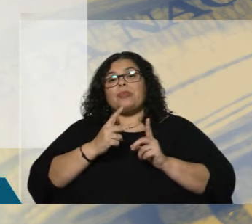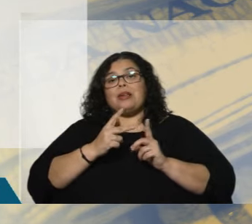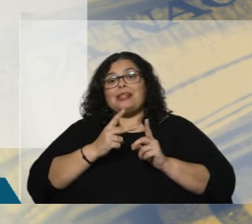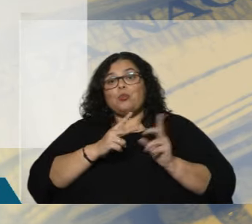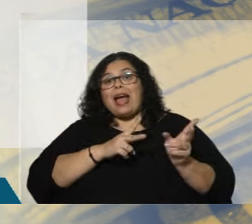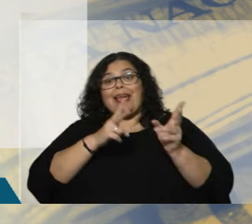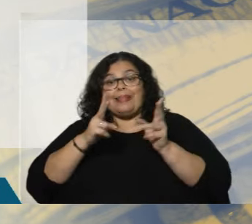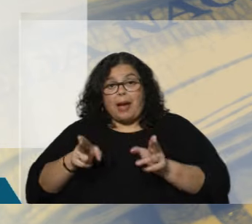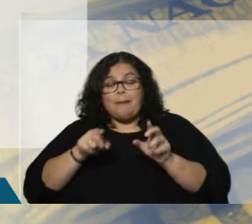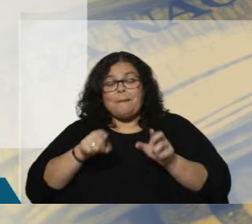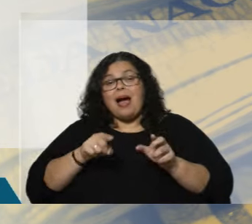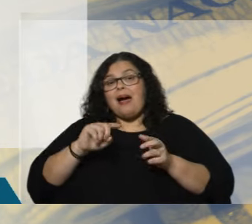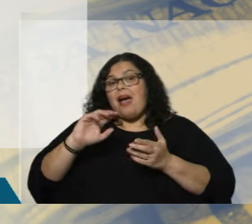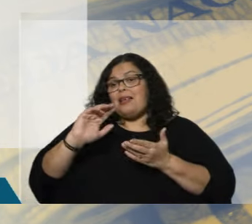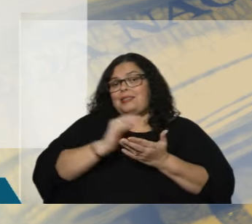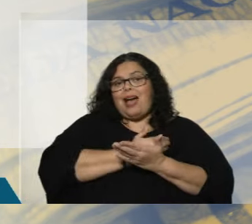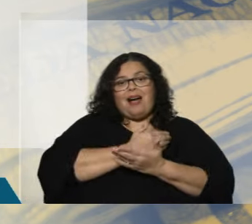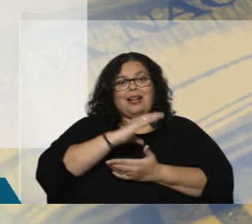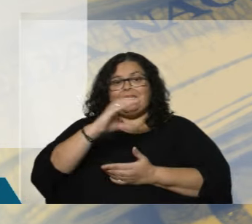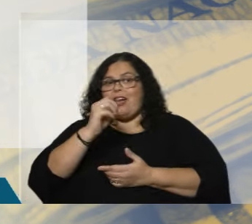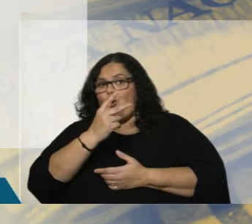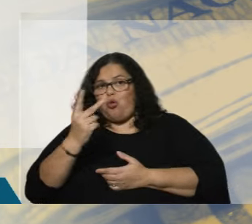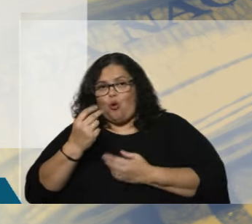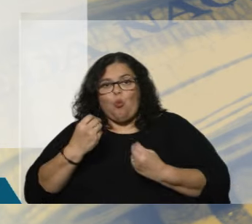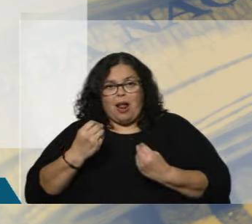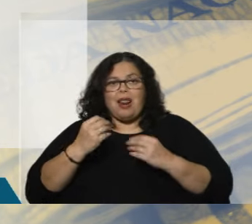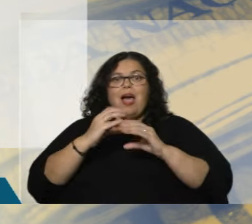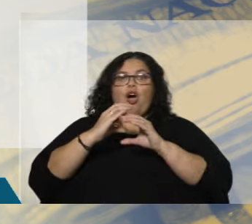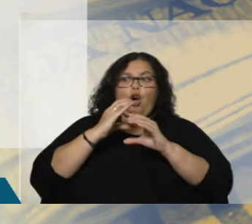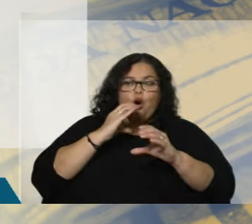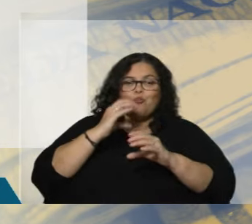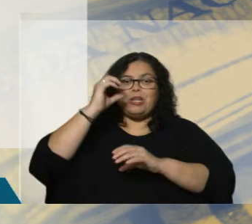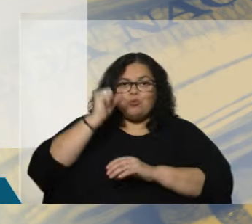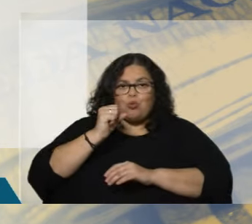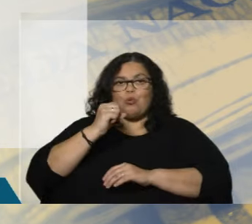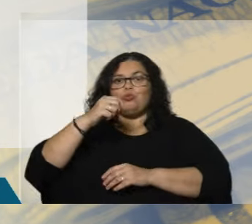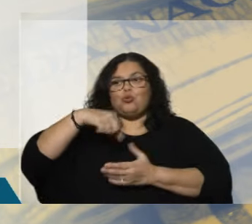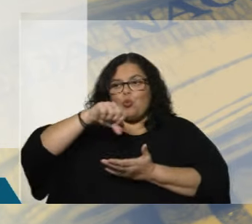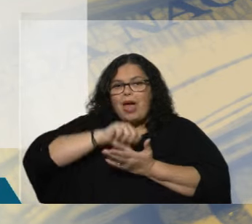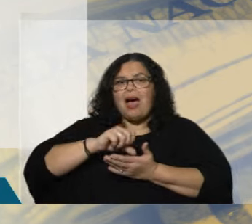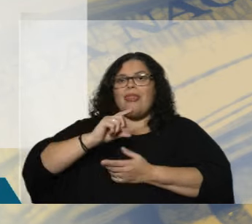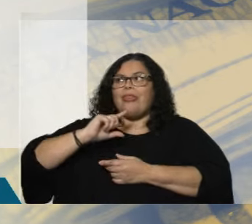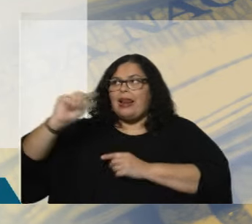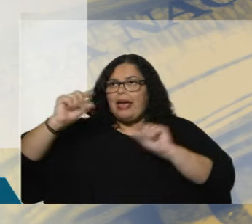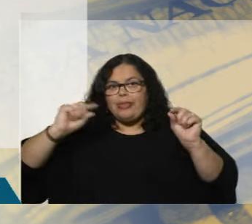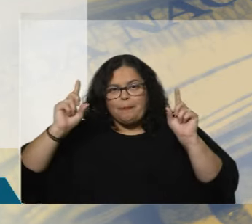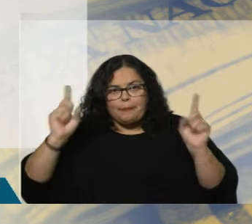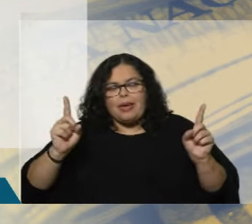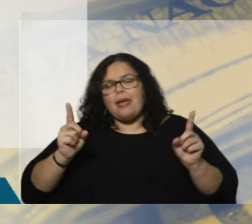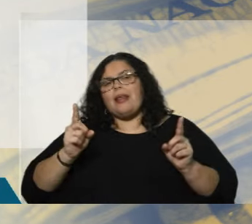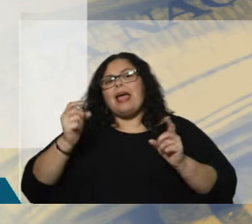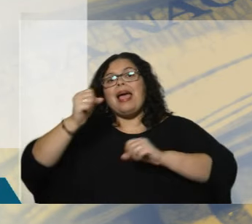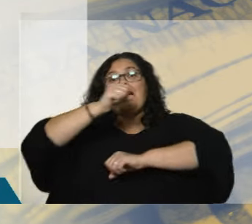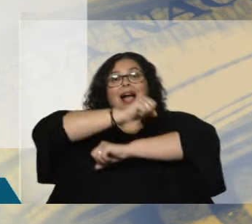transporte de pasajeros, urbano y larga distancia, pero también los transportes de carga. Es el tema a solucionar, y por eso tanto énfasis